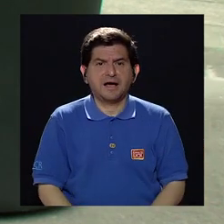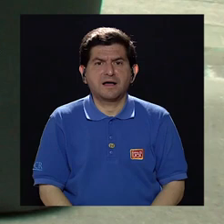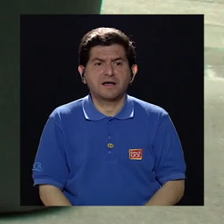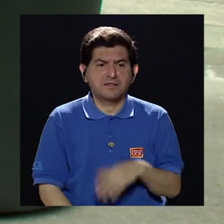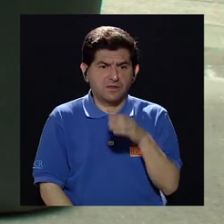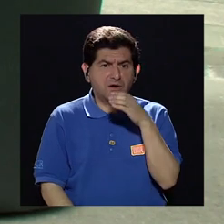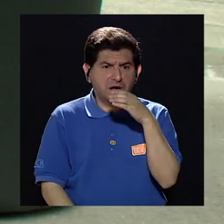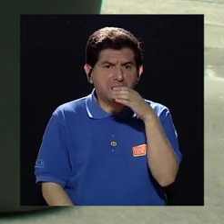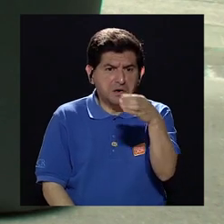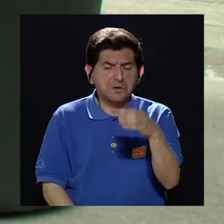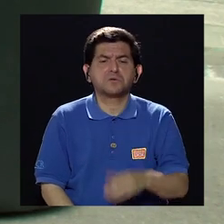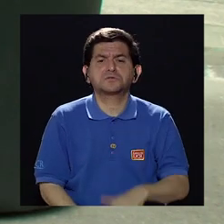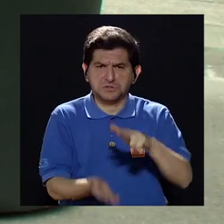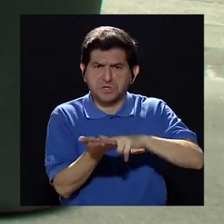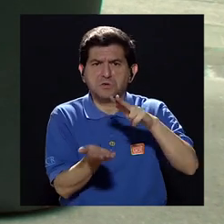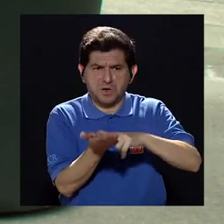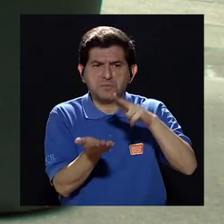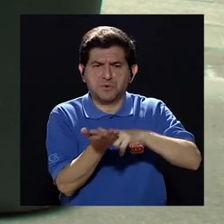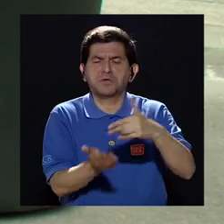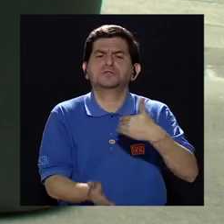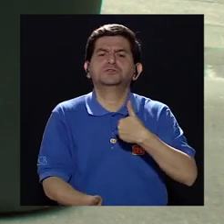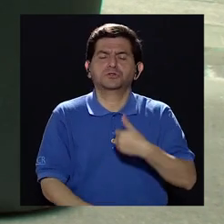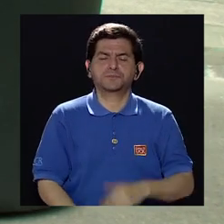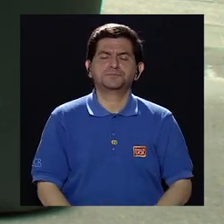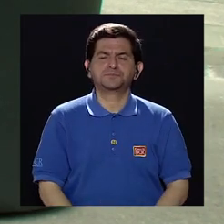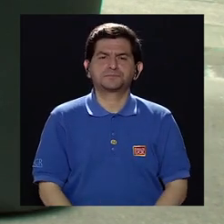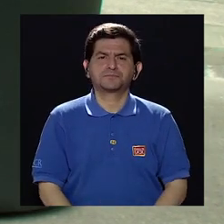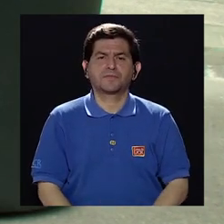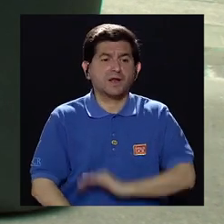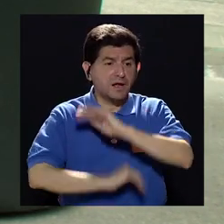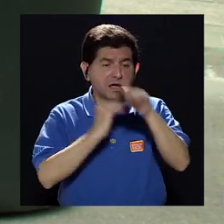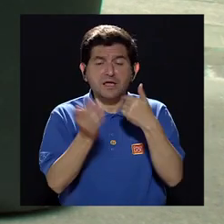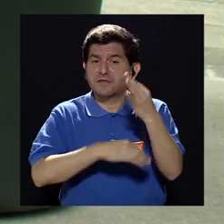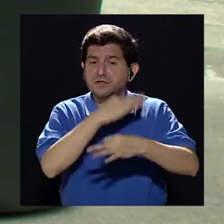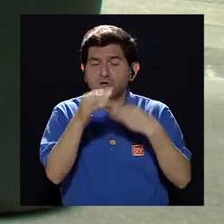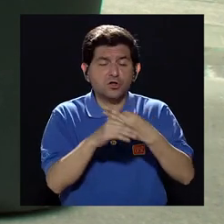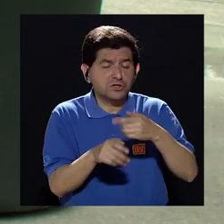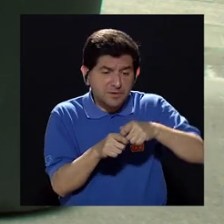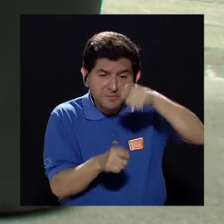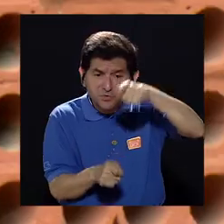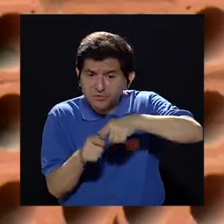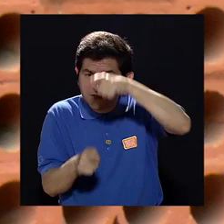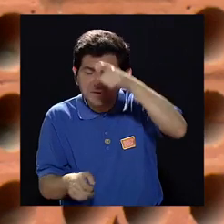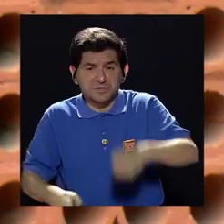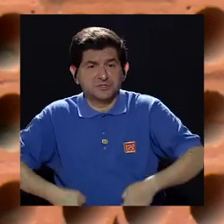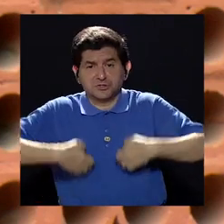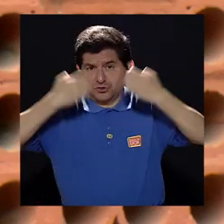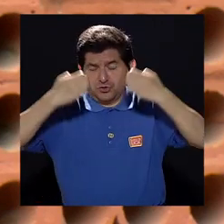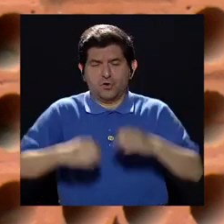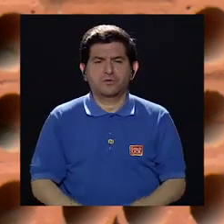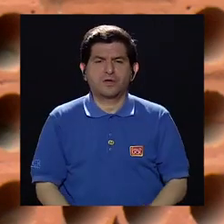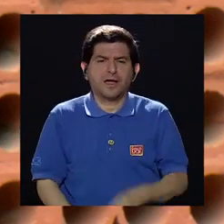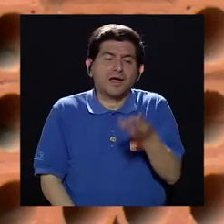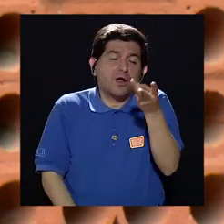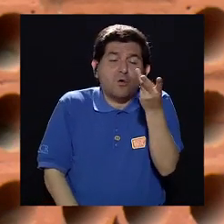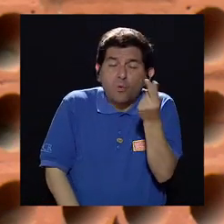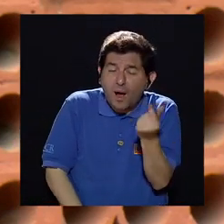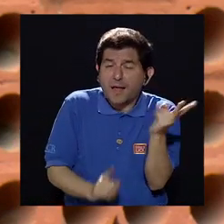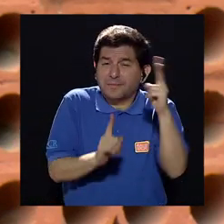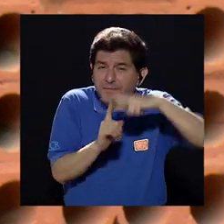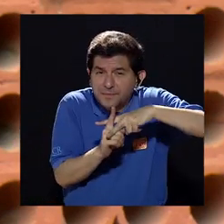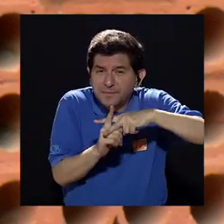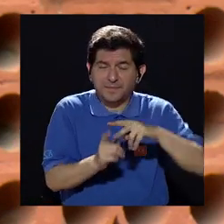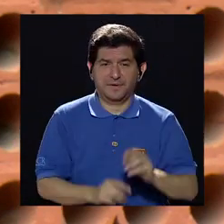están recomendados y están aprobados por ellos. Y como le digo, hay de todos los tamaños. En cuanto a la dosis,